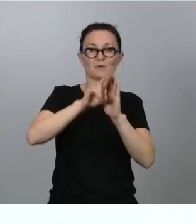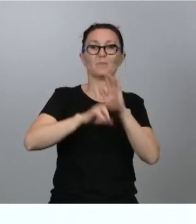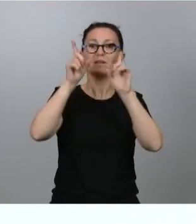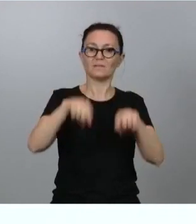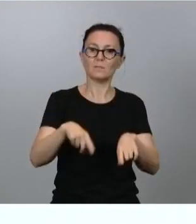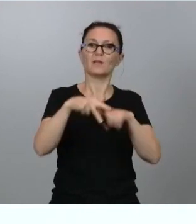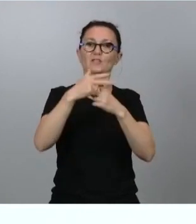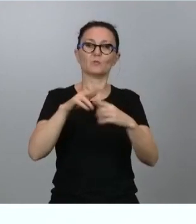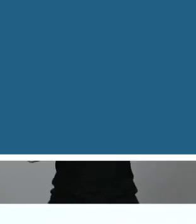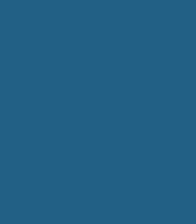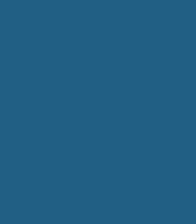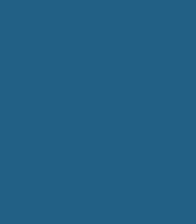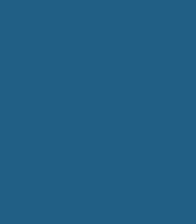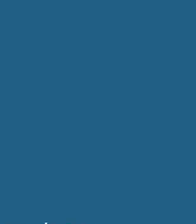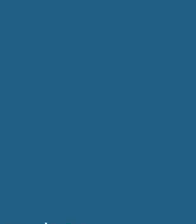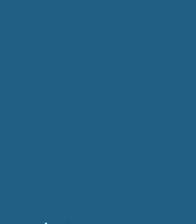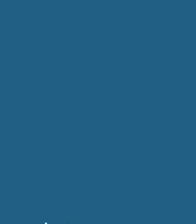financiación de la Unión Europea que hemos acordado.